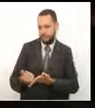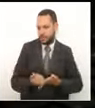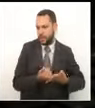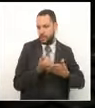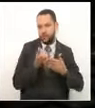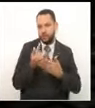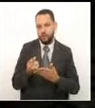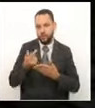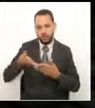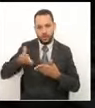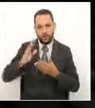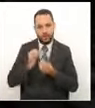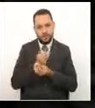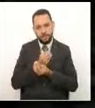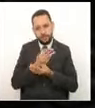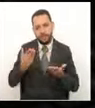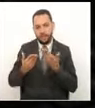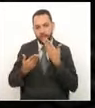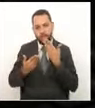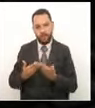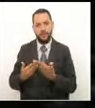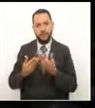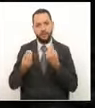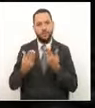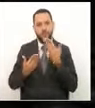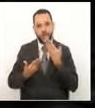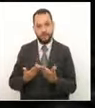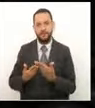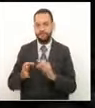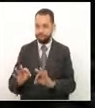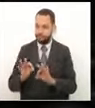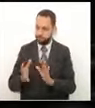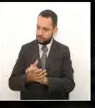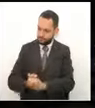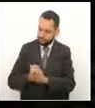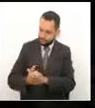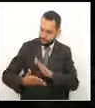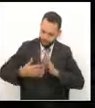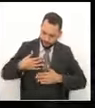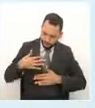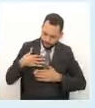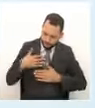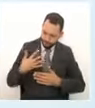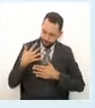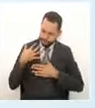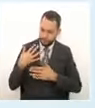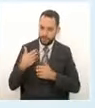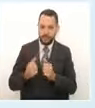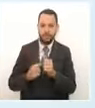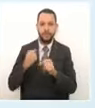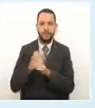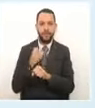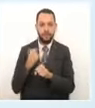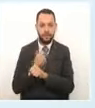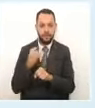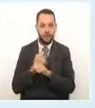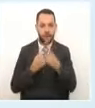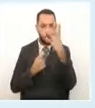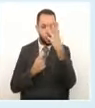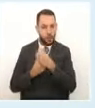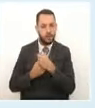quedo súper agradecida. Los felicito por todo este trabajo que han hecho. Muy queridos todos.